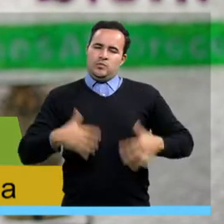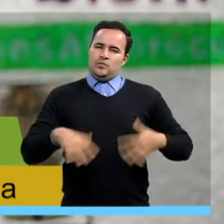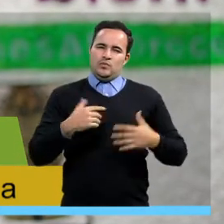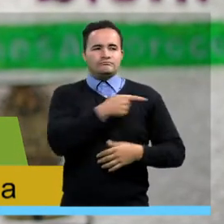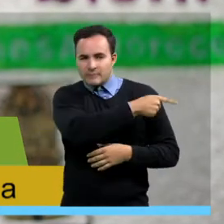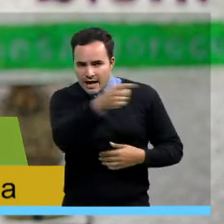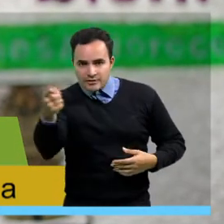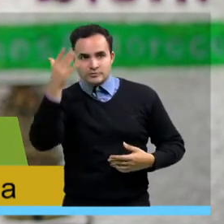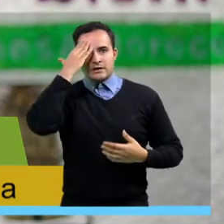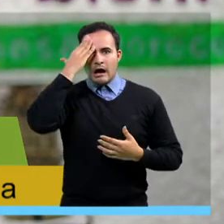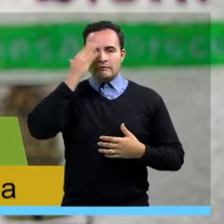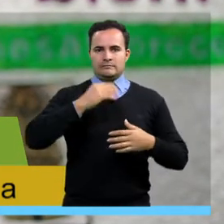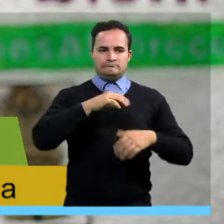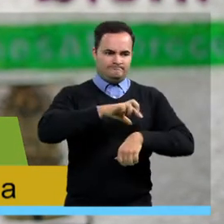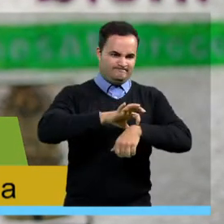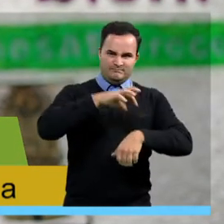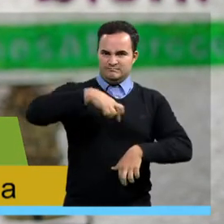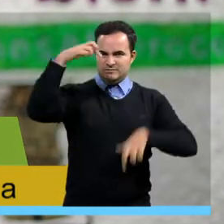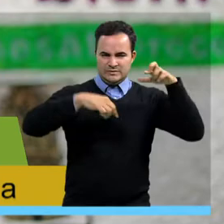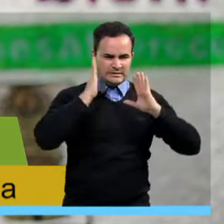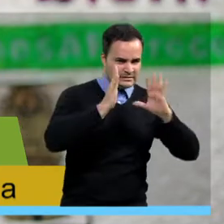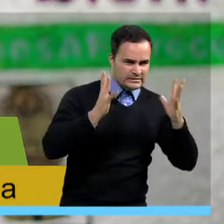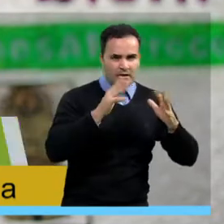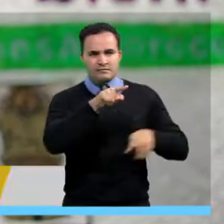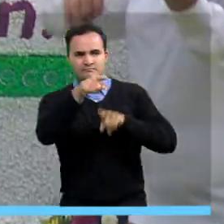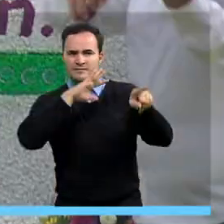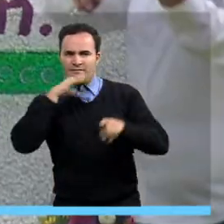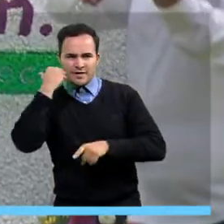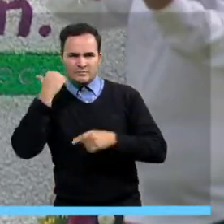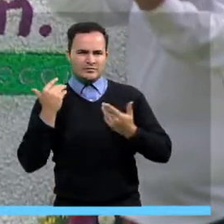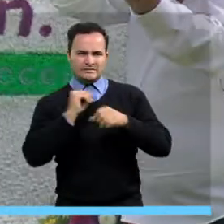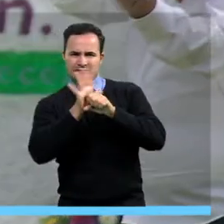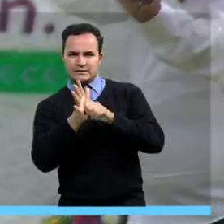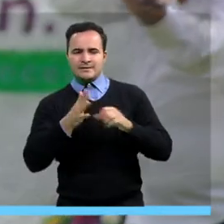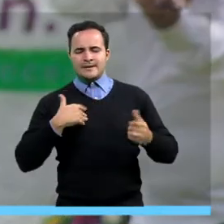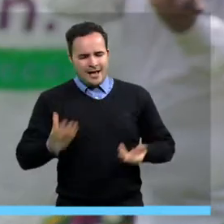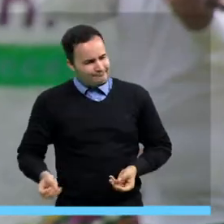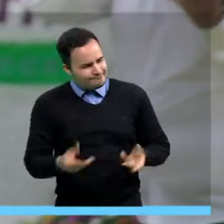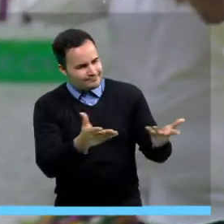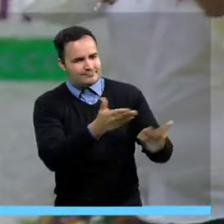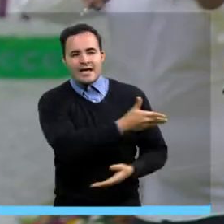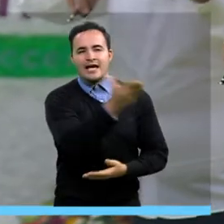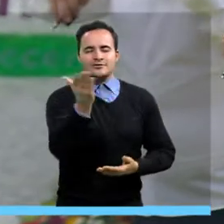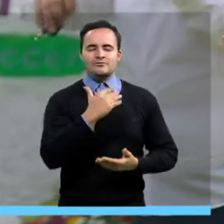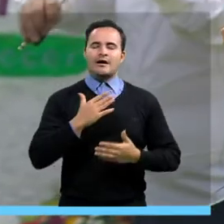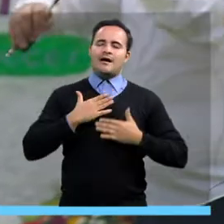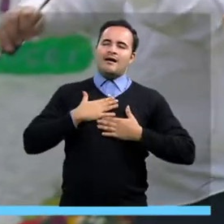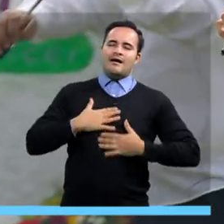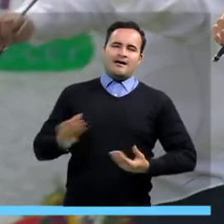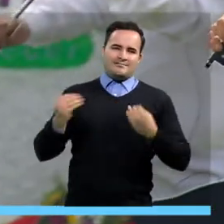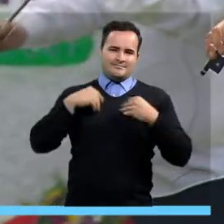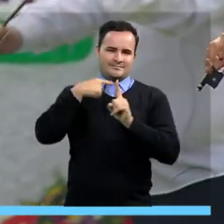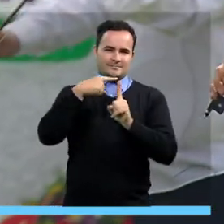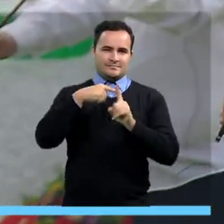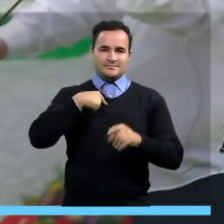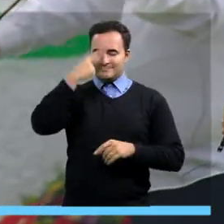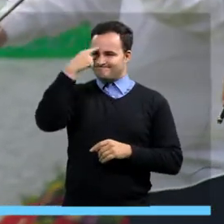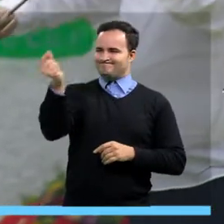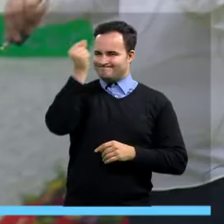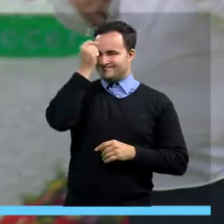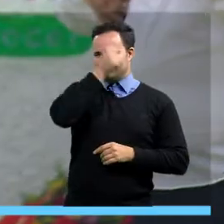para todos los que están en primera línea de atención de esta batalla contra el COVID. Queremos que este recuerdo de las flores permanezca.